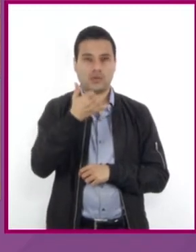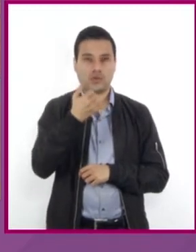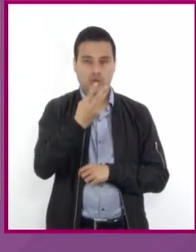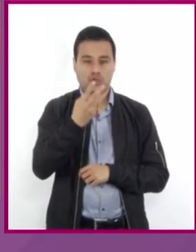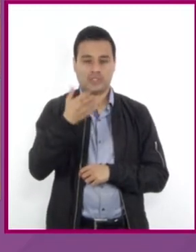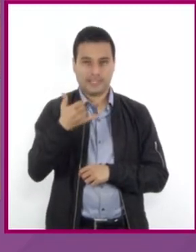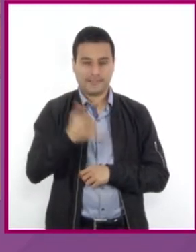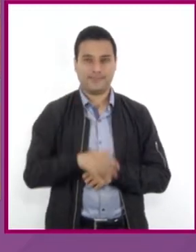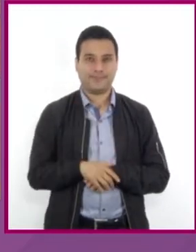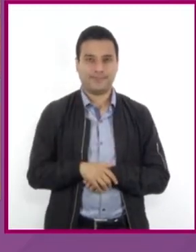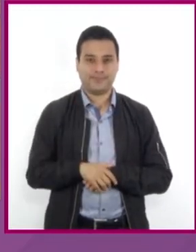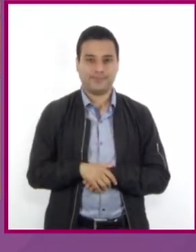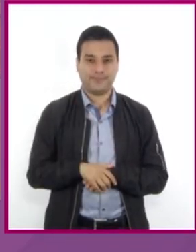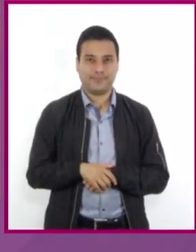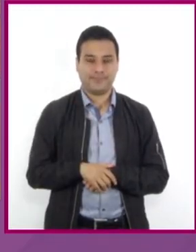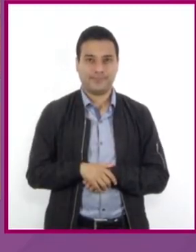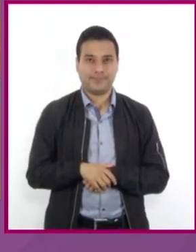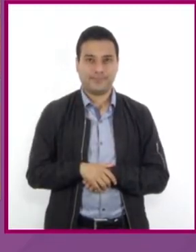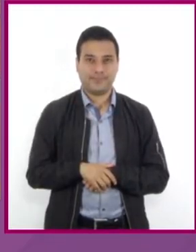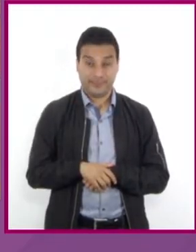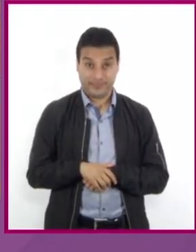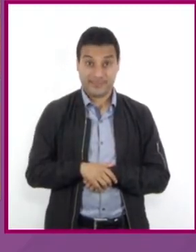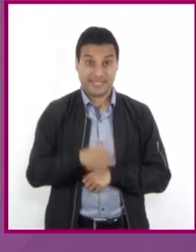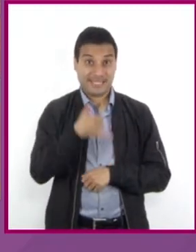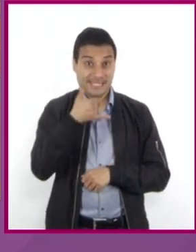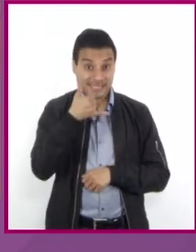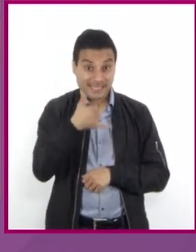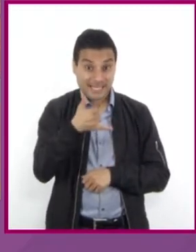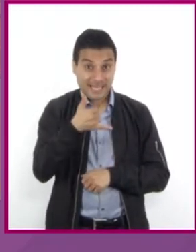Sustituyendo el valor numérico de Y,